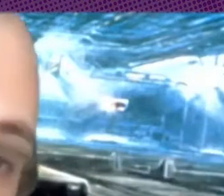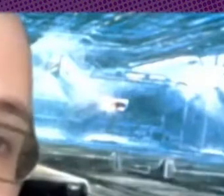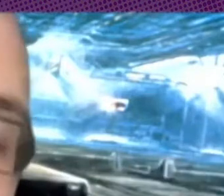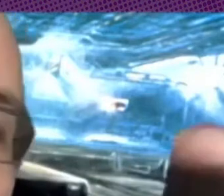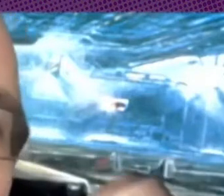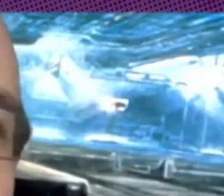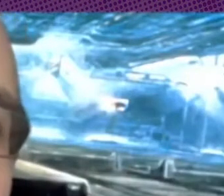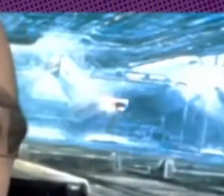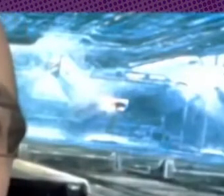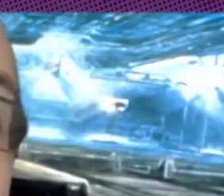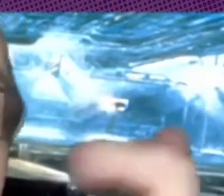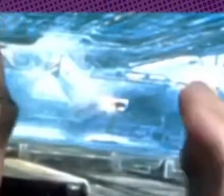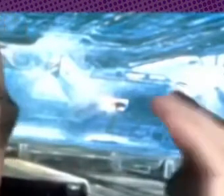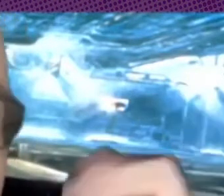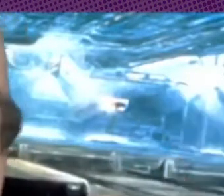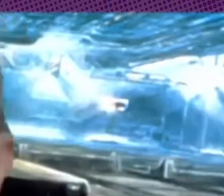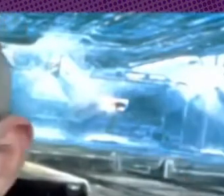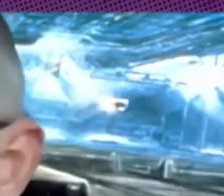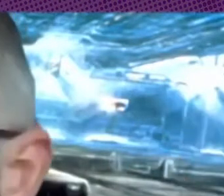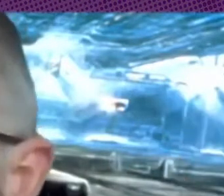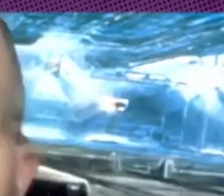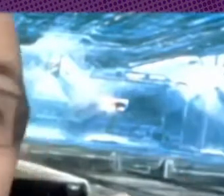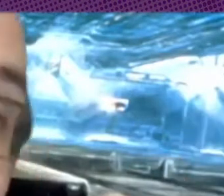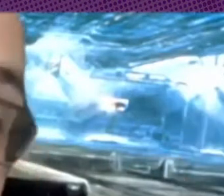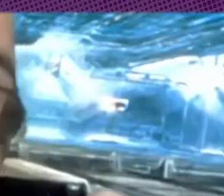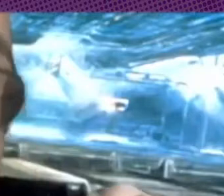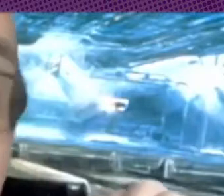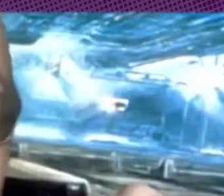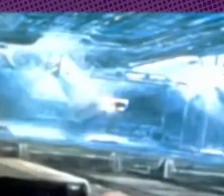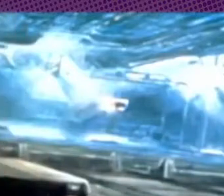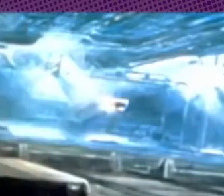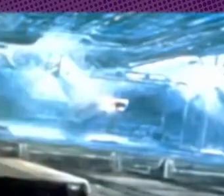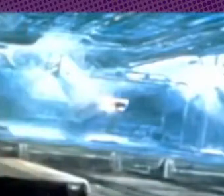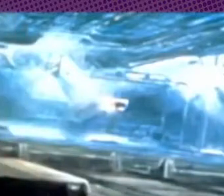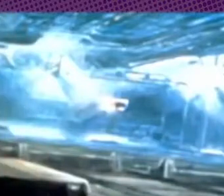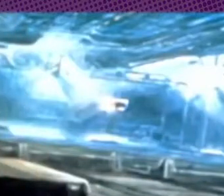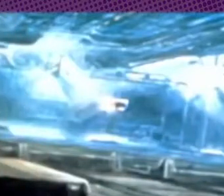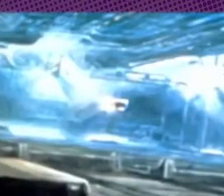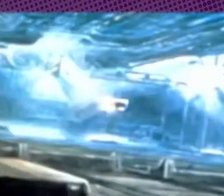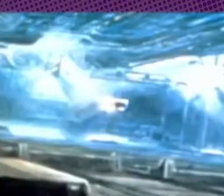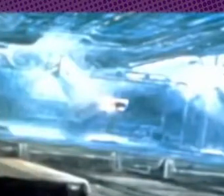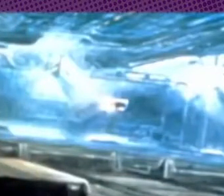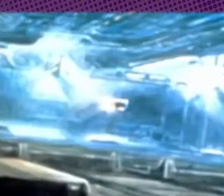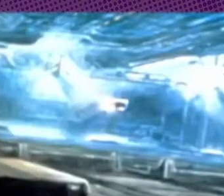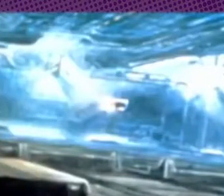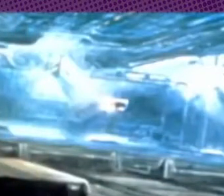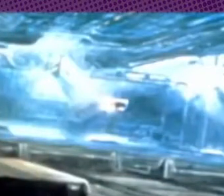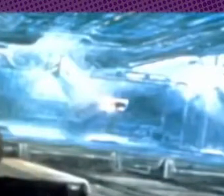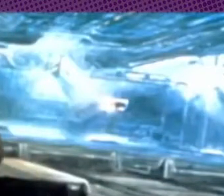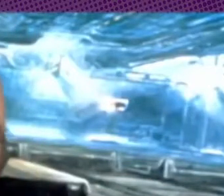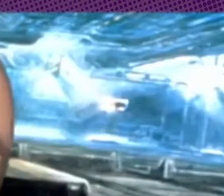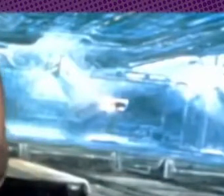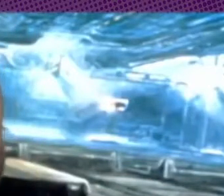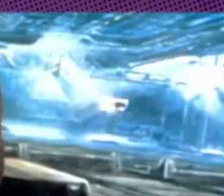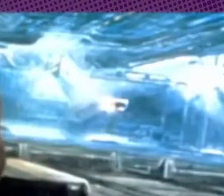absurdo entonces gracias a bueno gracias a raíz del COVID se ha visto que algunas cosas se quedarán de